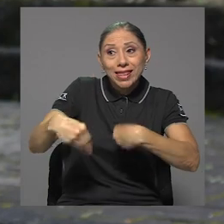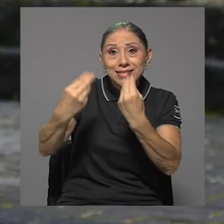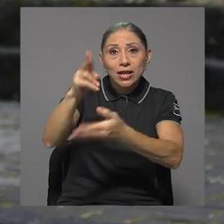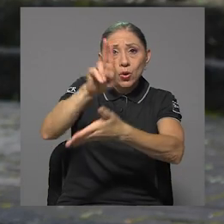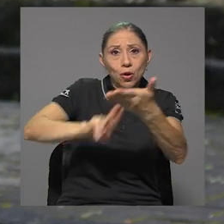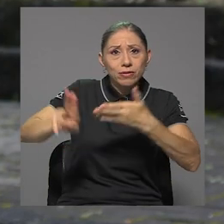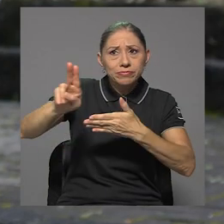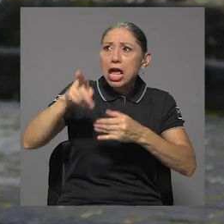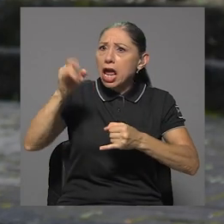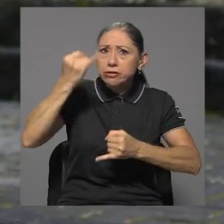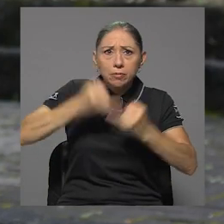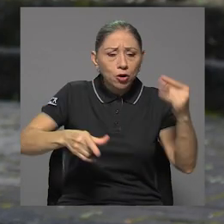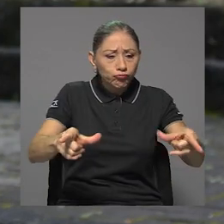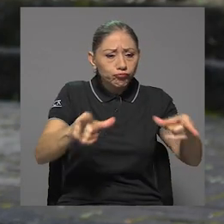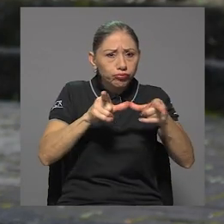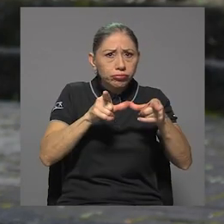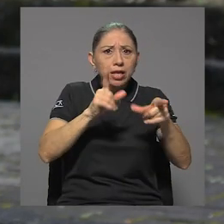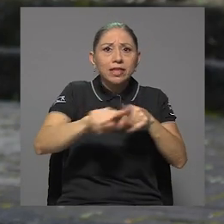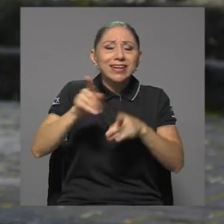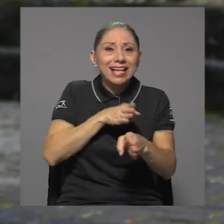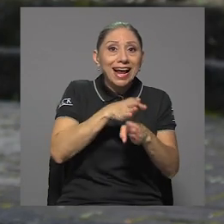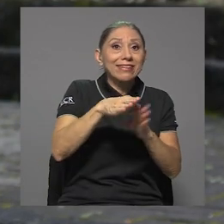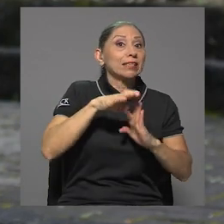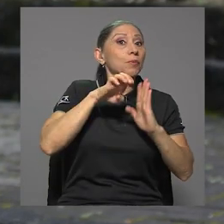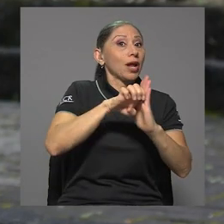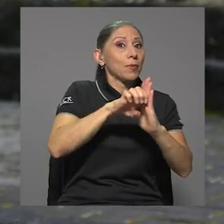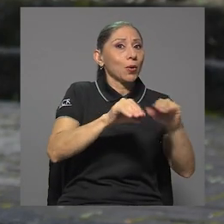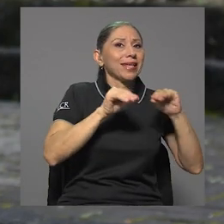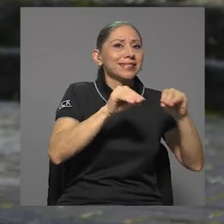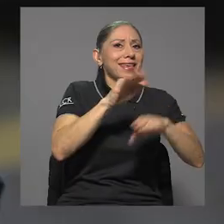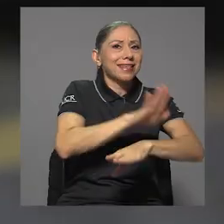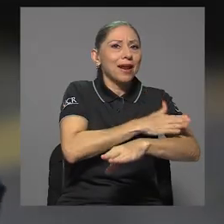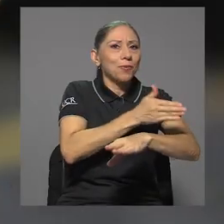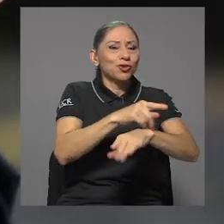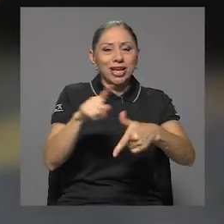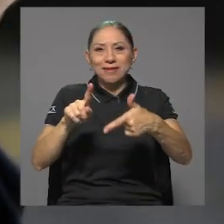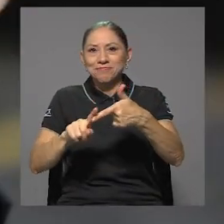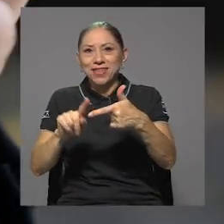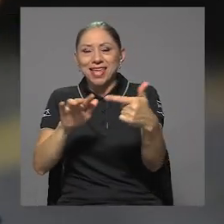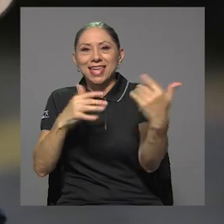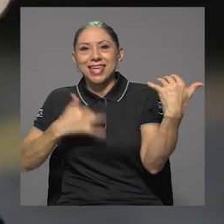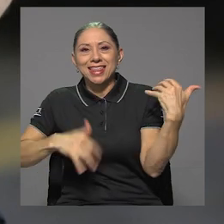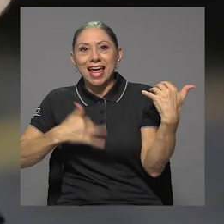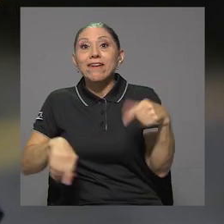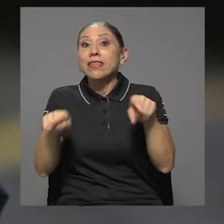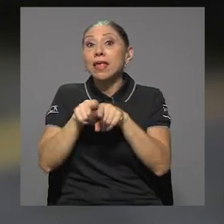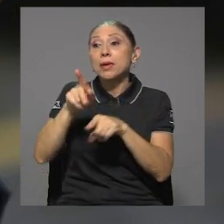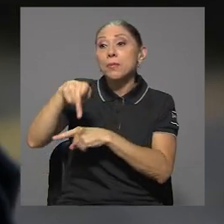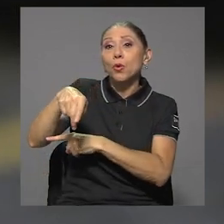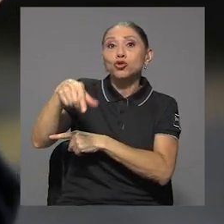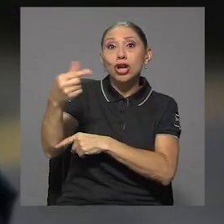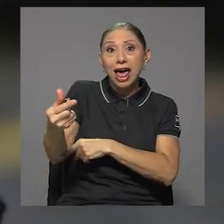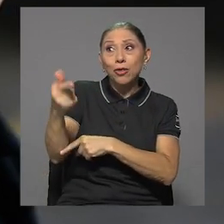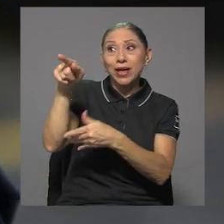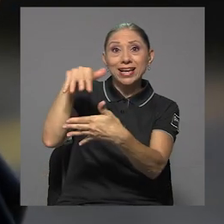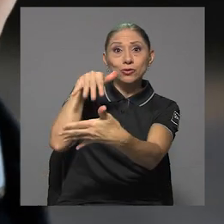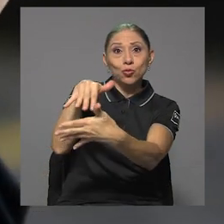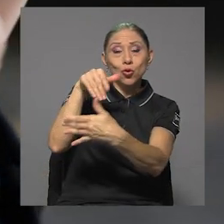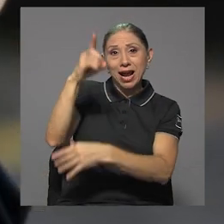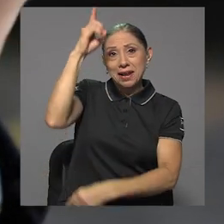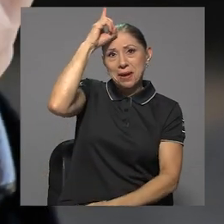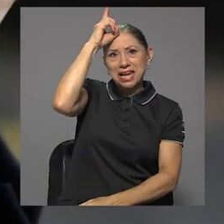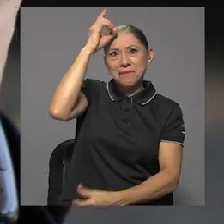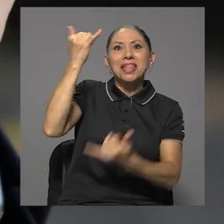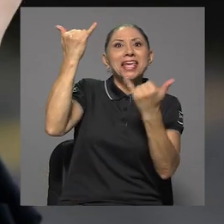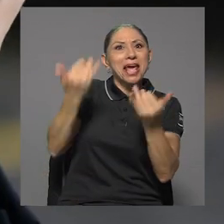Egresó de diversas carreras como enseñanza de la música y guitarra, además cursó su posgrado en Alemania y ahora